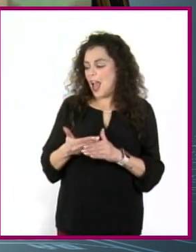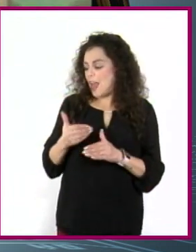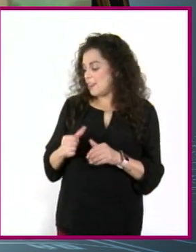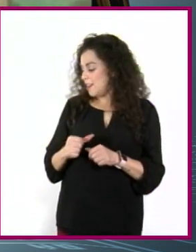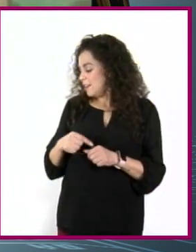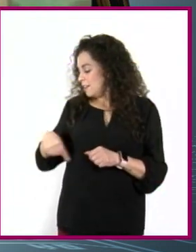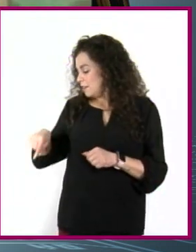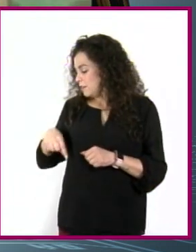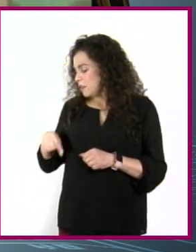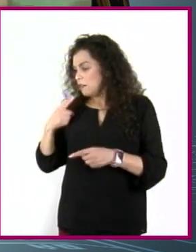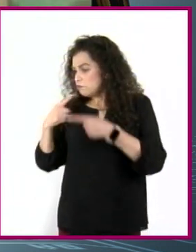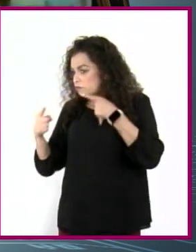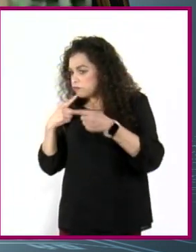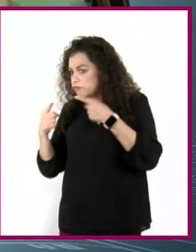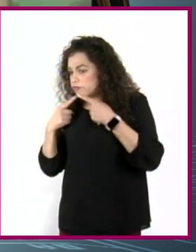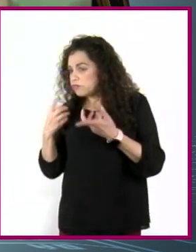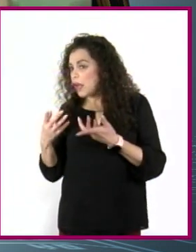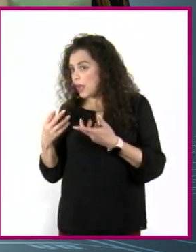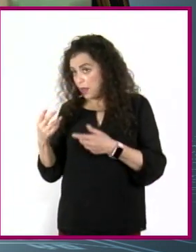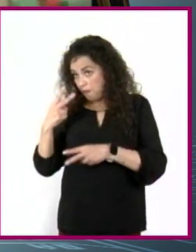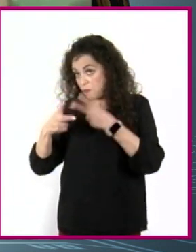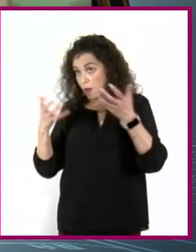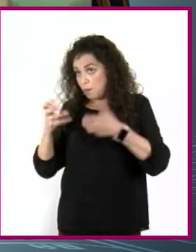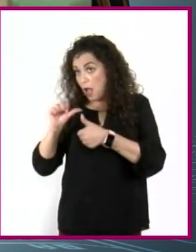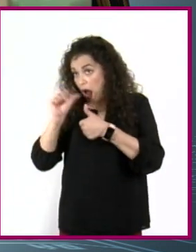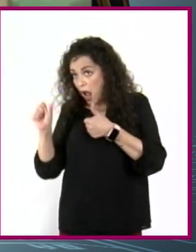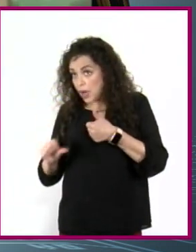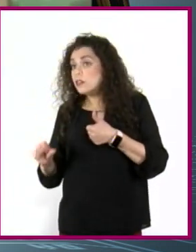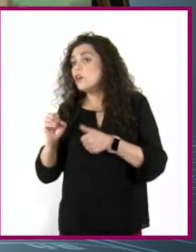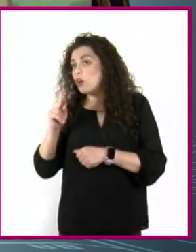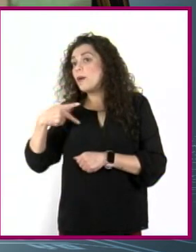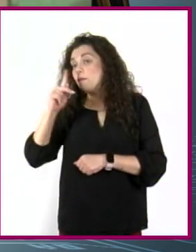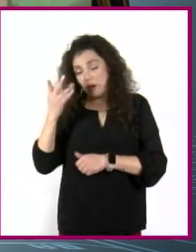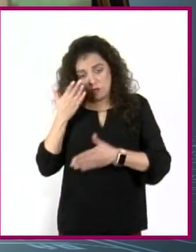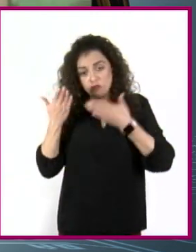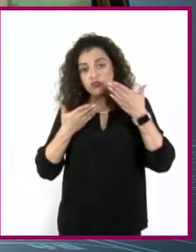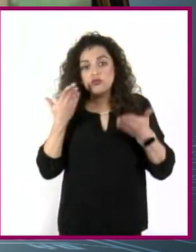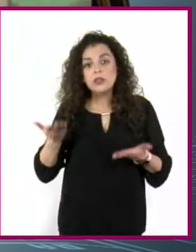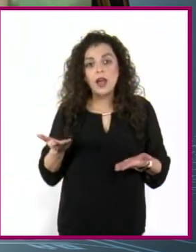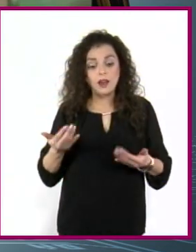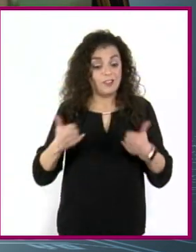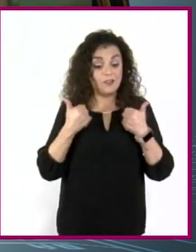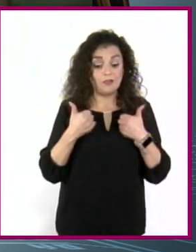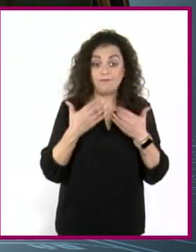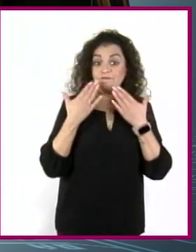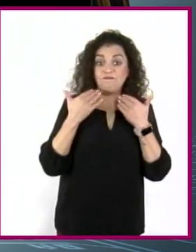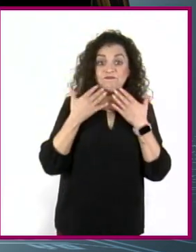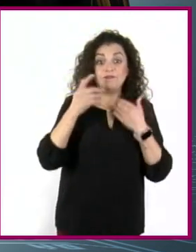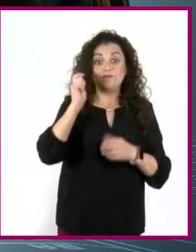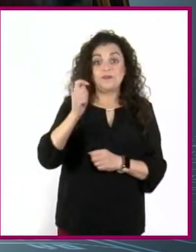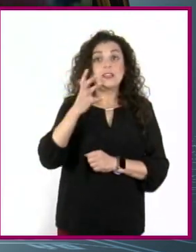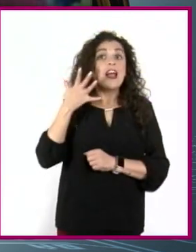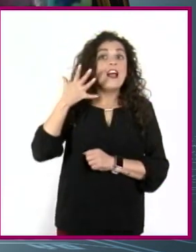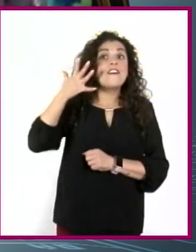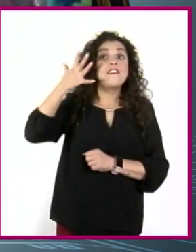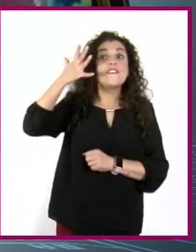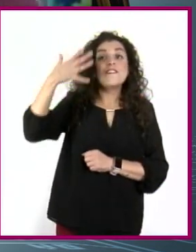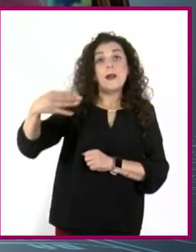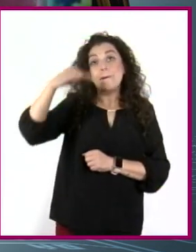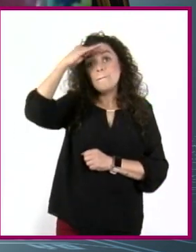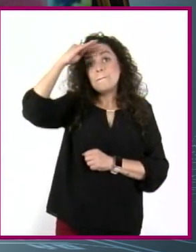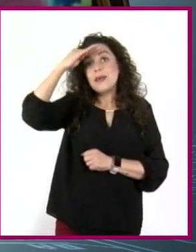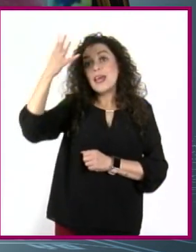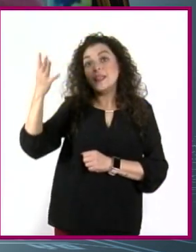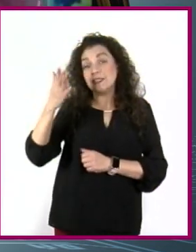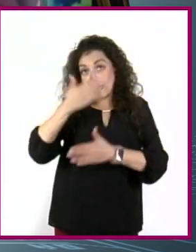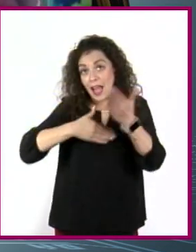juntar a hacer arte, pero hay que estudiar. Algo que los jóvenes en los cuales no teníamos era esa visión a futuro. Después brincamos